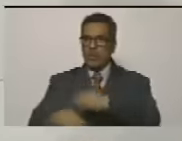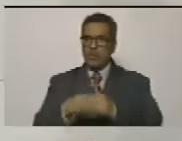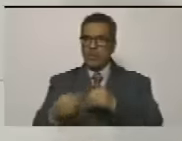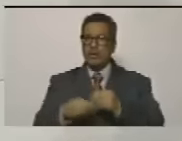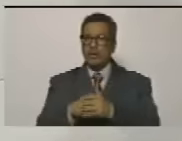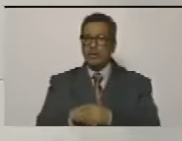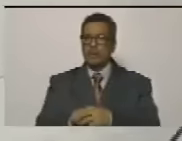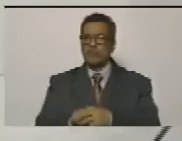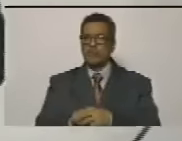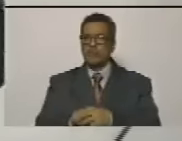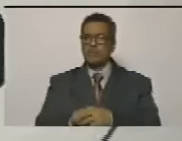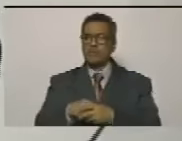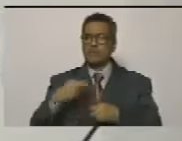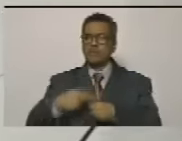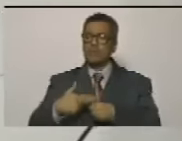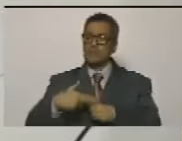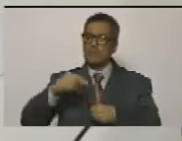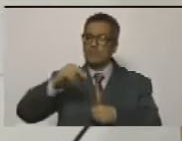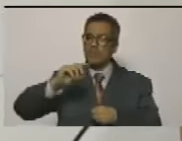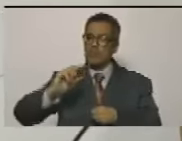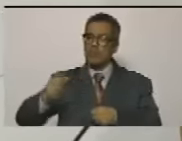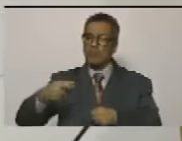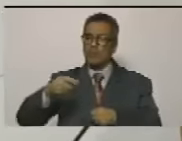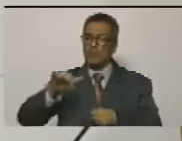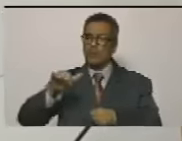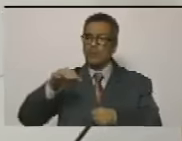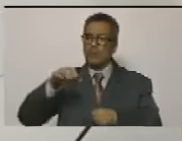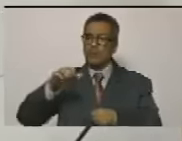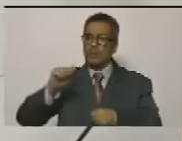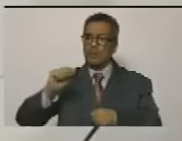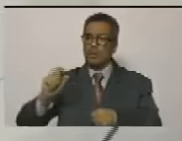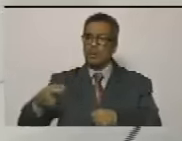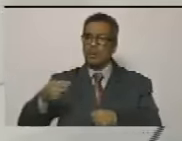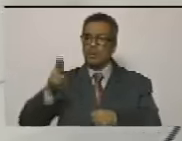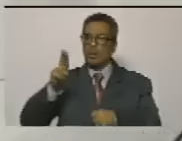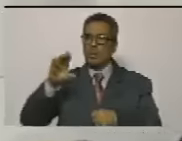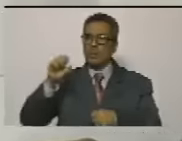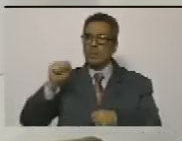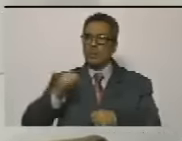hacer en el llenadero de llagos si eso no son pruebas